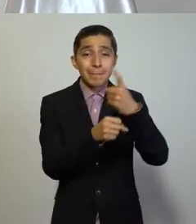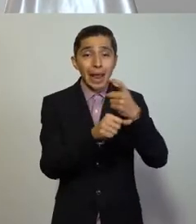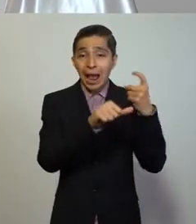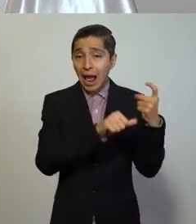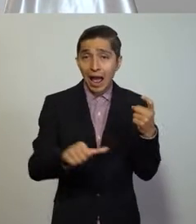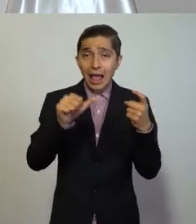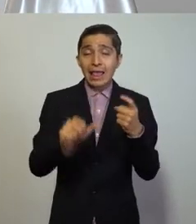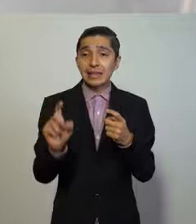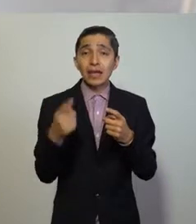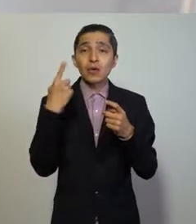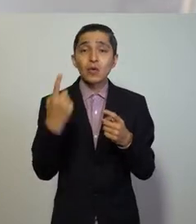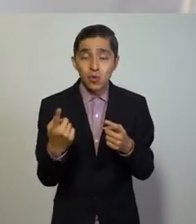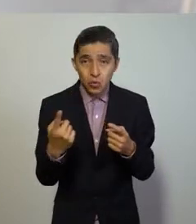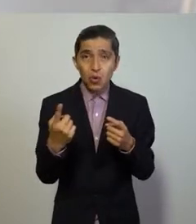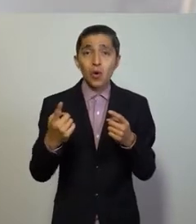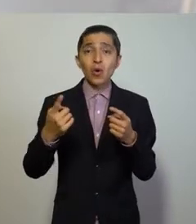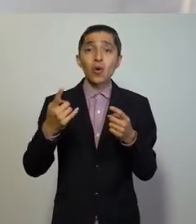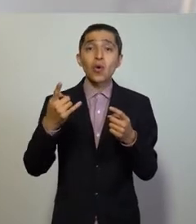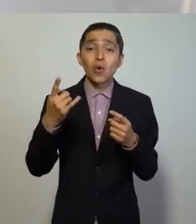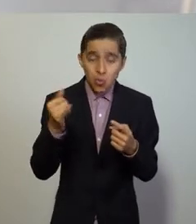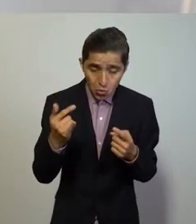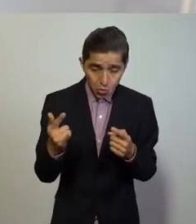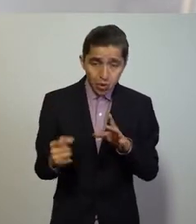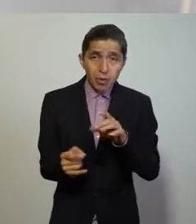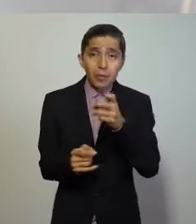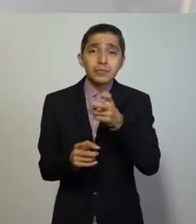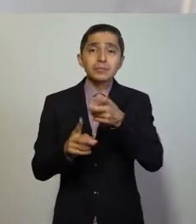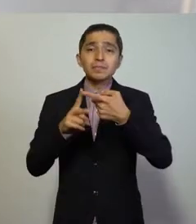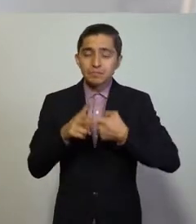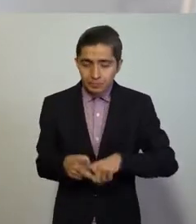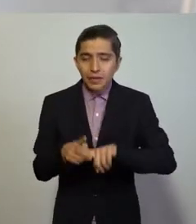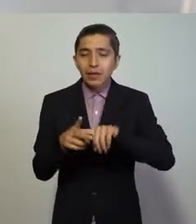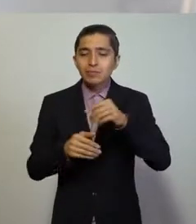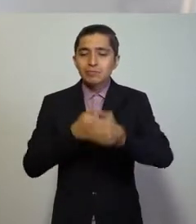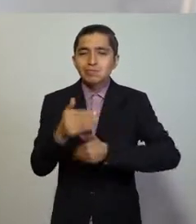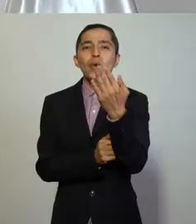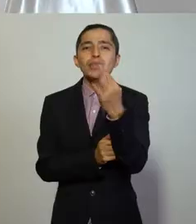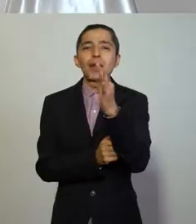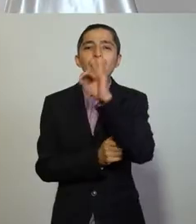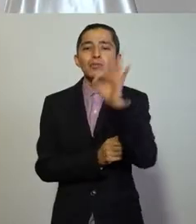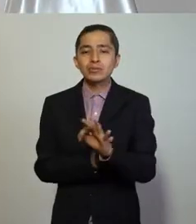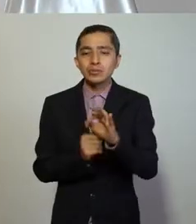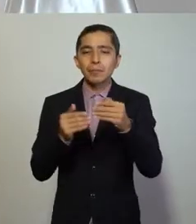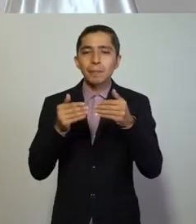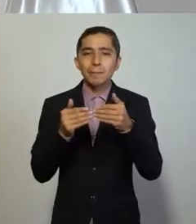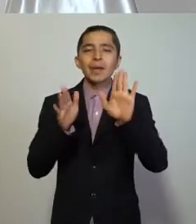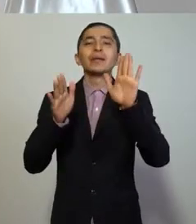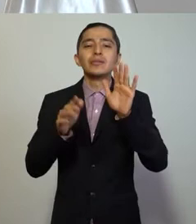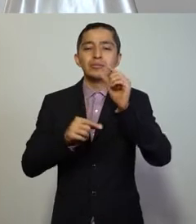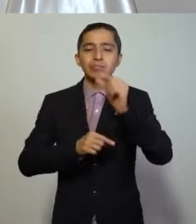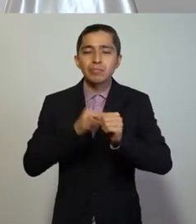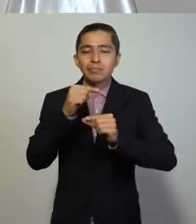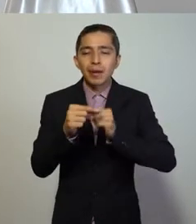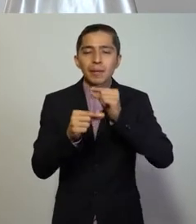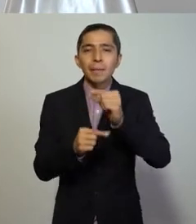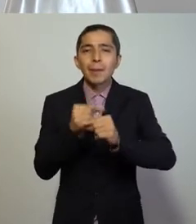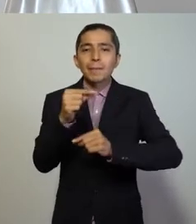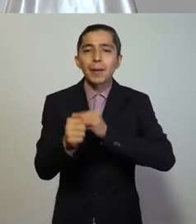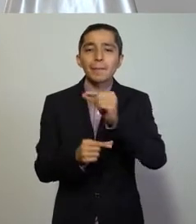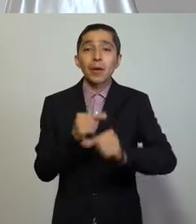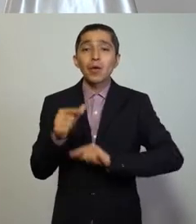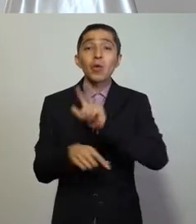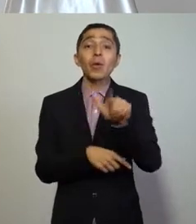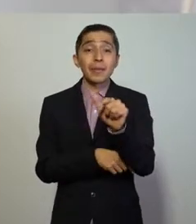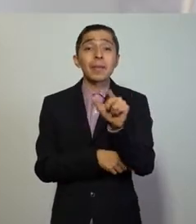31 de julio, podremos aperturar hasta un 50% y posteriormente, del primero al